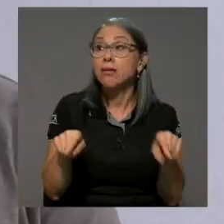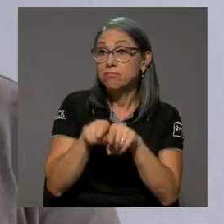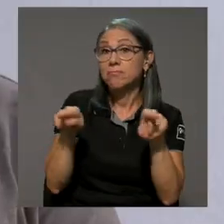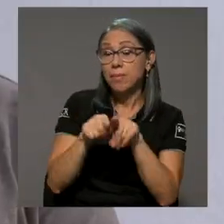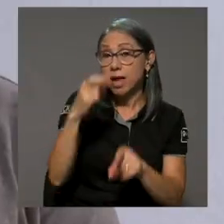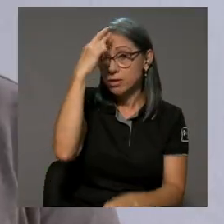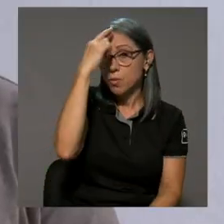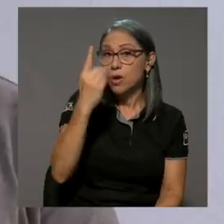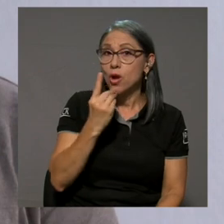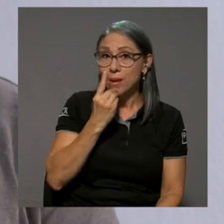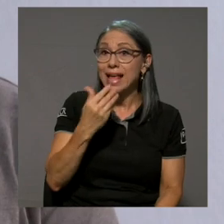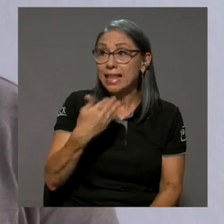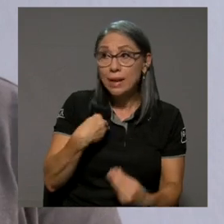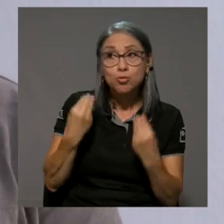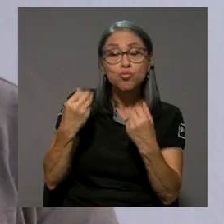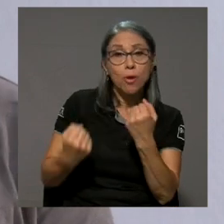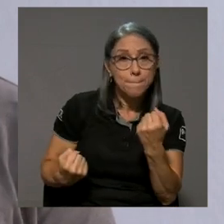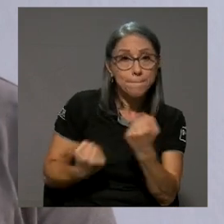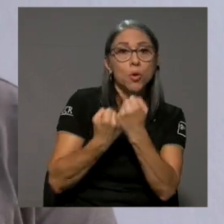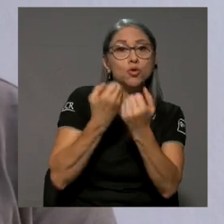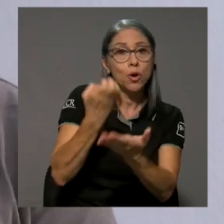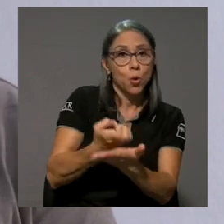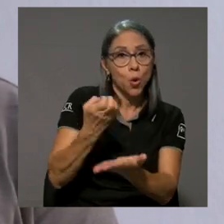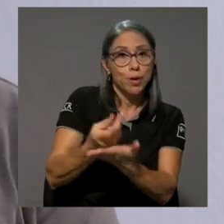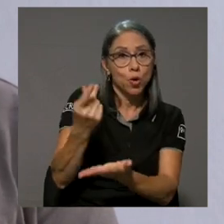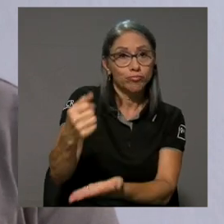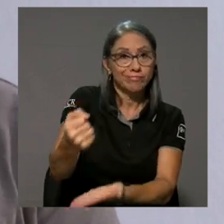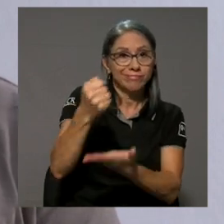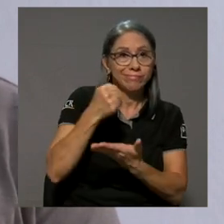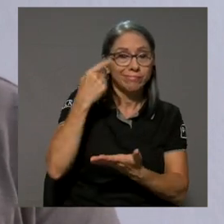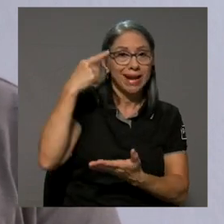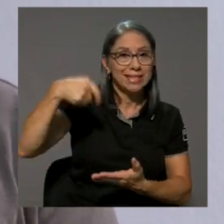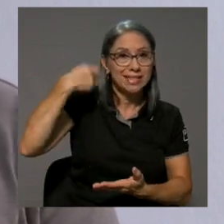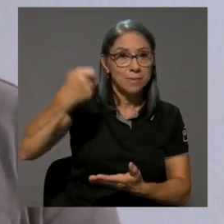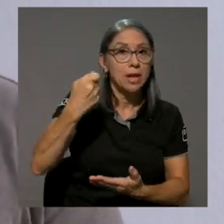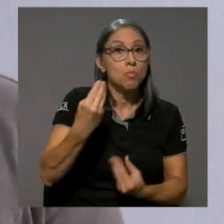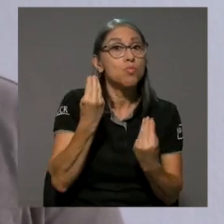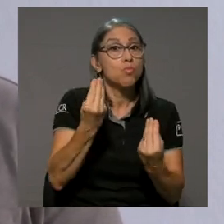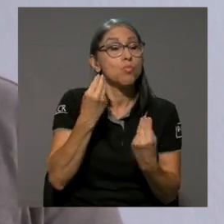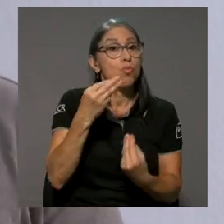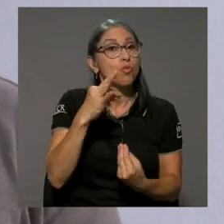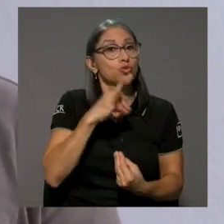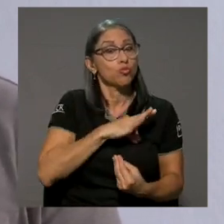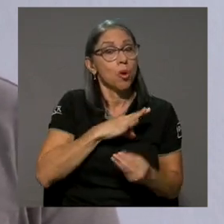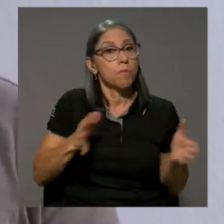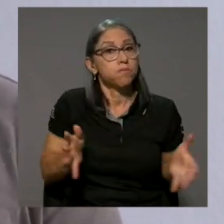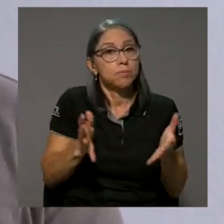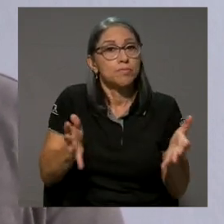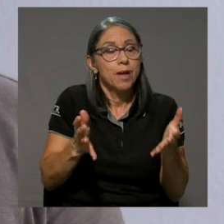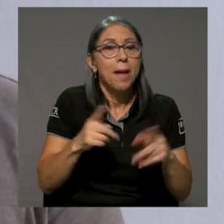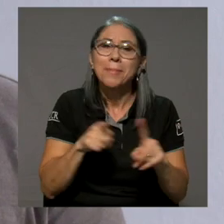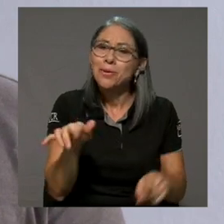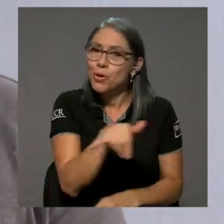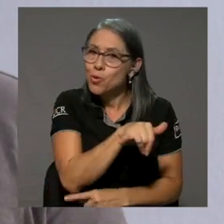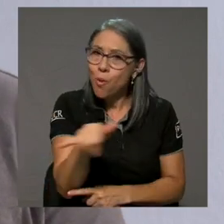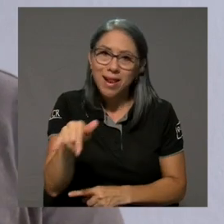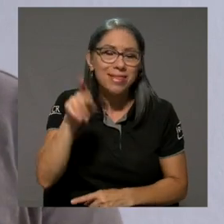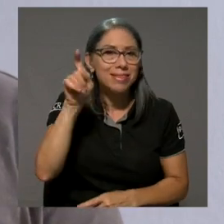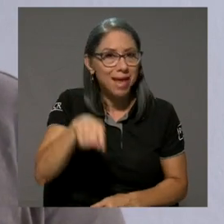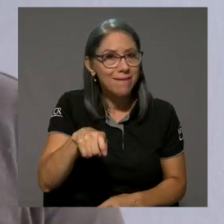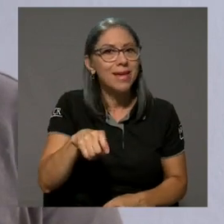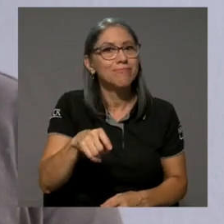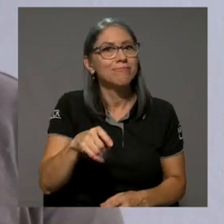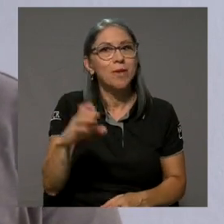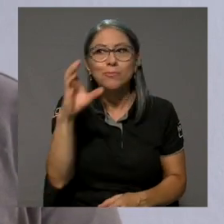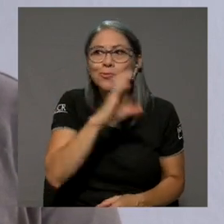Siempre, incluso en Dominicana, aunque tengamos un gran apoyo económico para el cine, un gran incentivo, igual